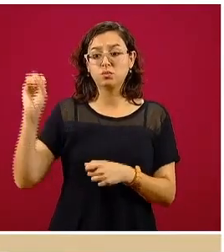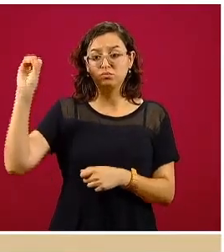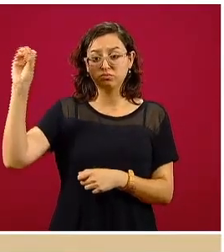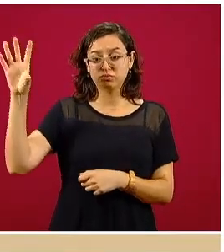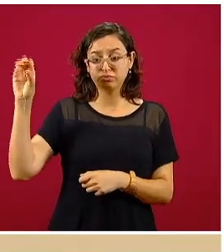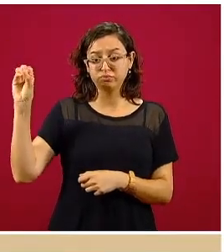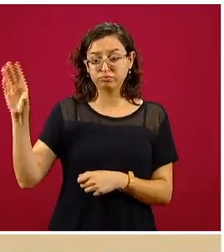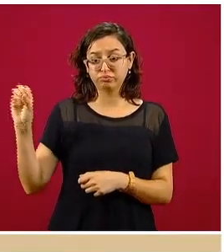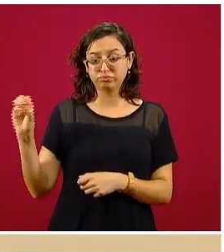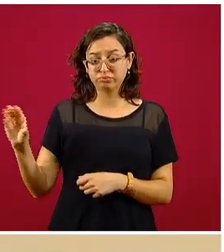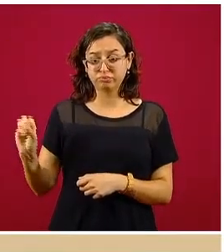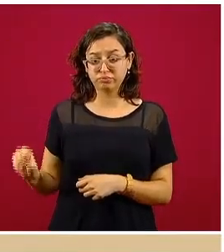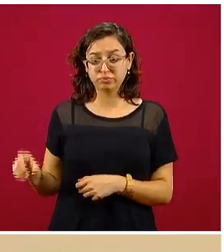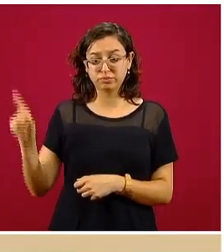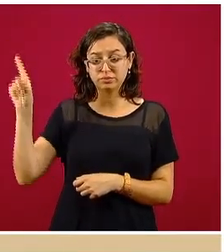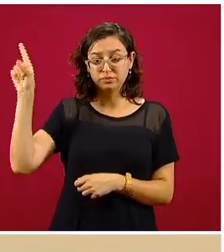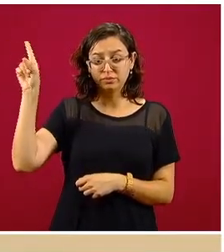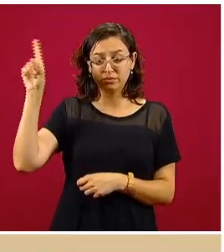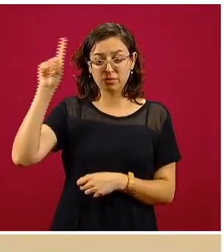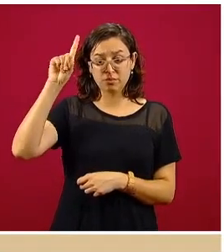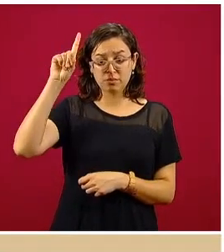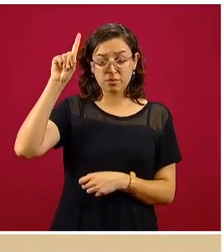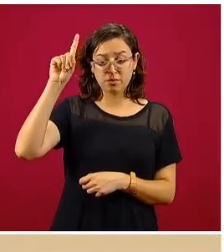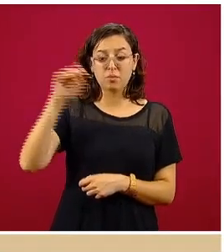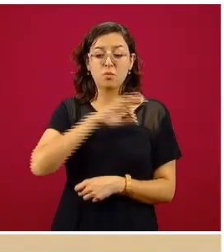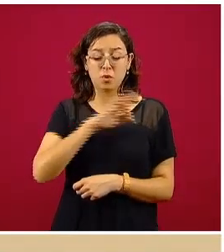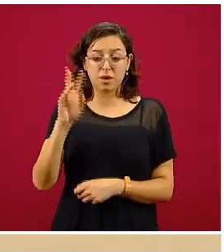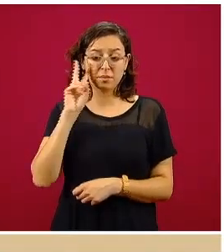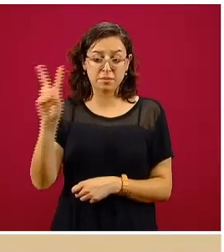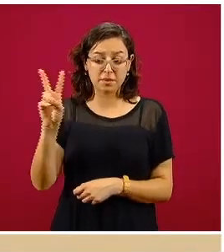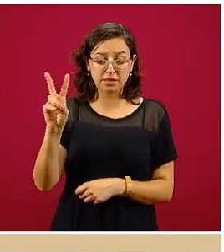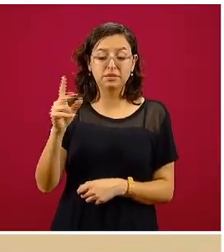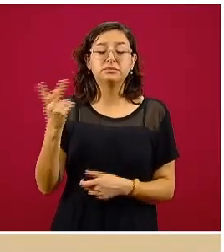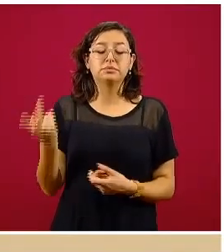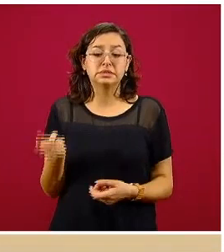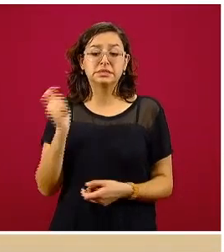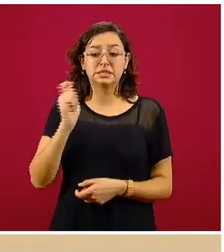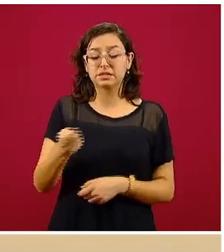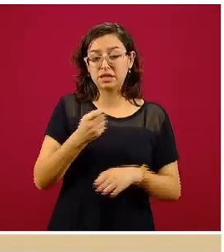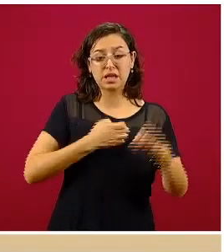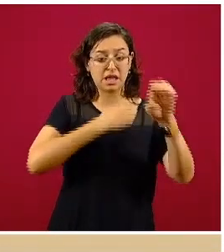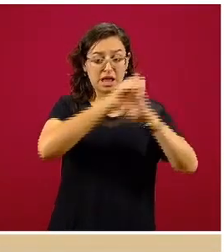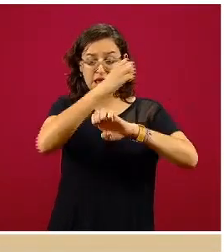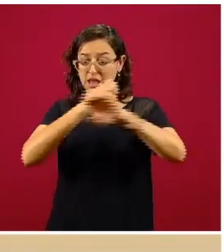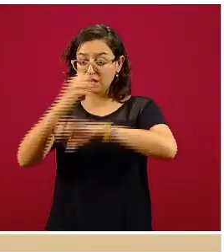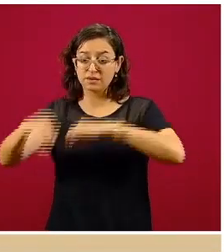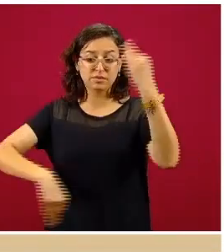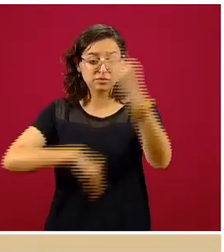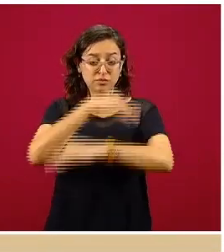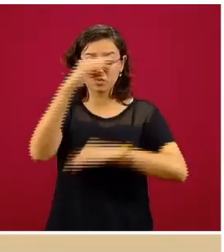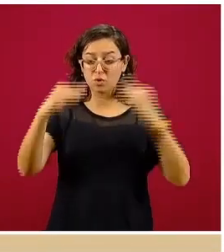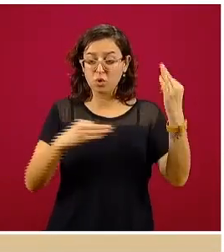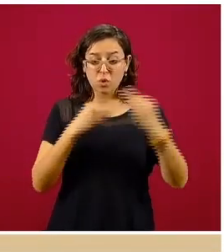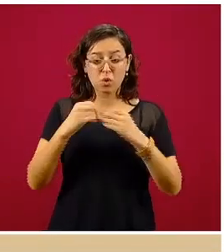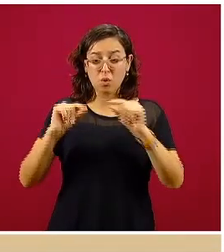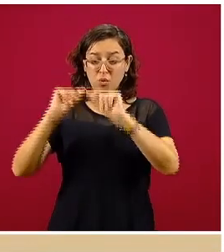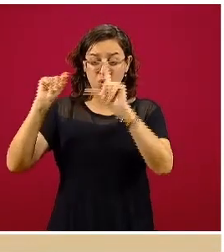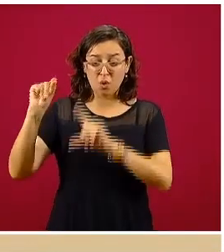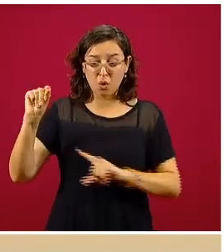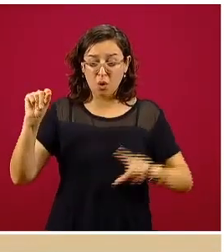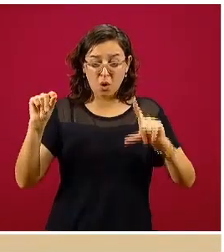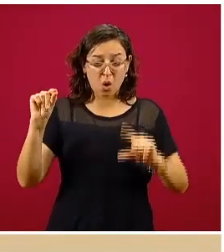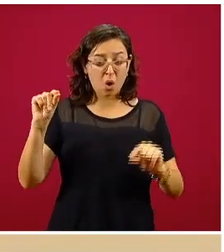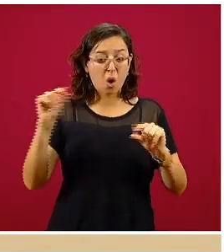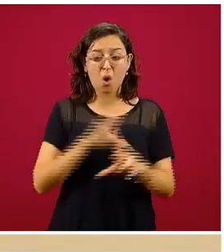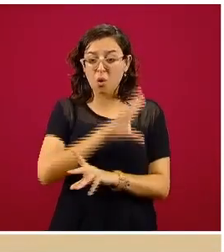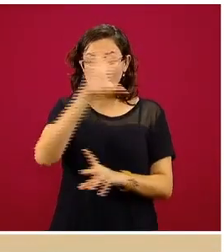en rojo para todas las entidades federativas, es que todas las entidades federativas y por lo tanto a nivel nacional, estamos en nivel